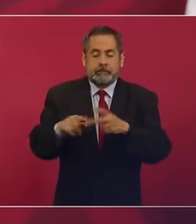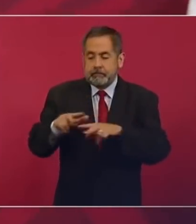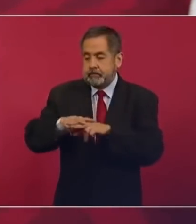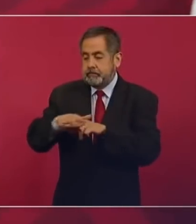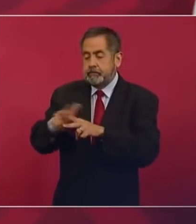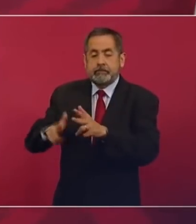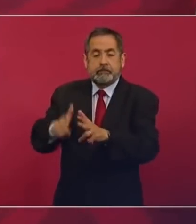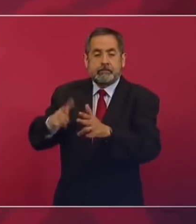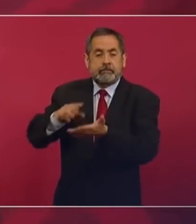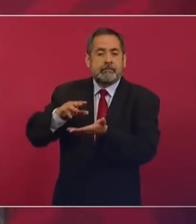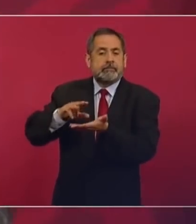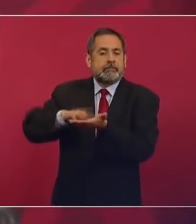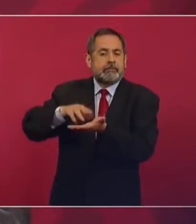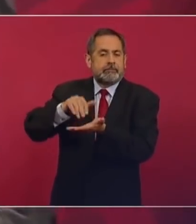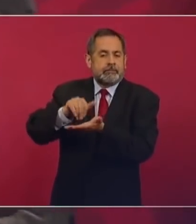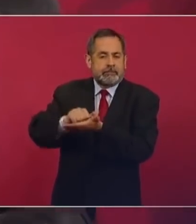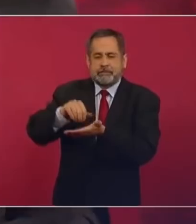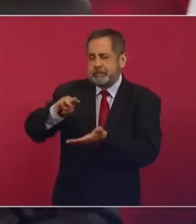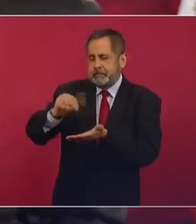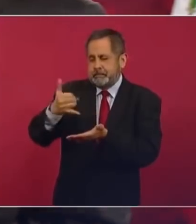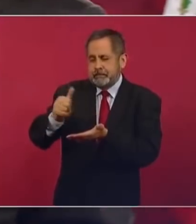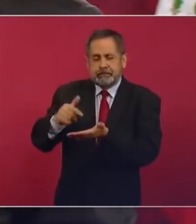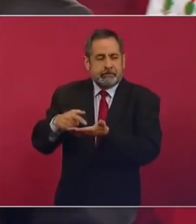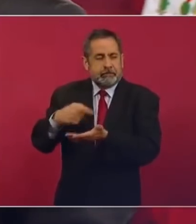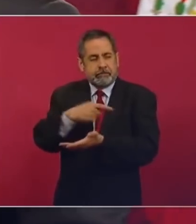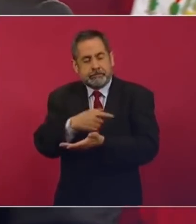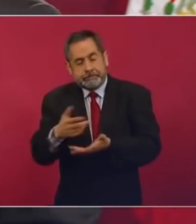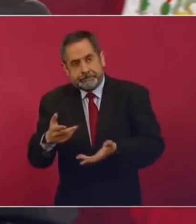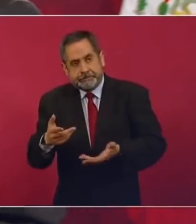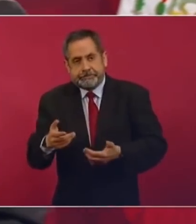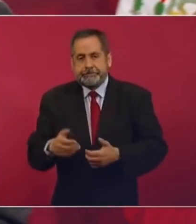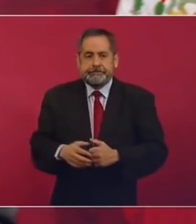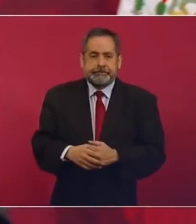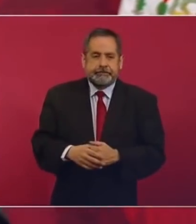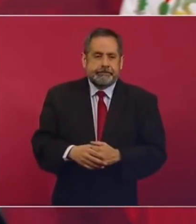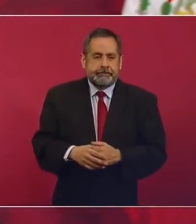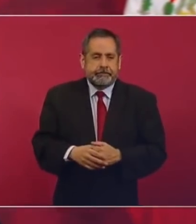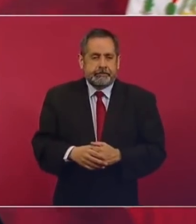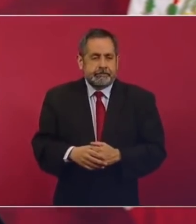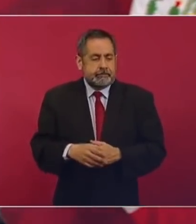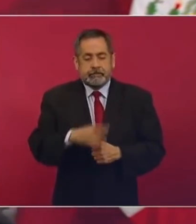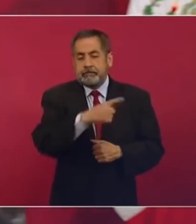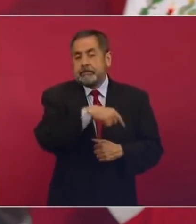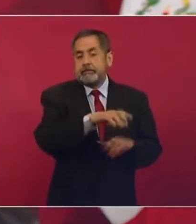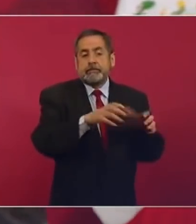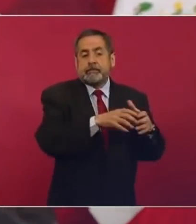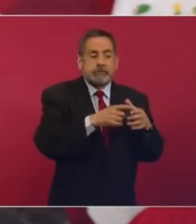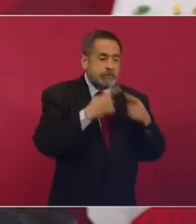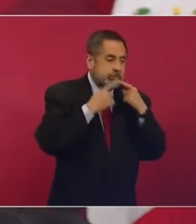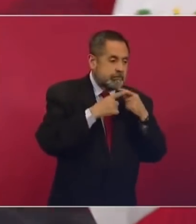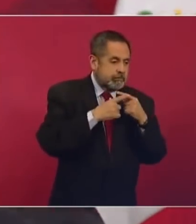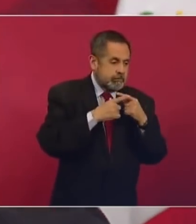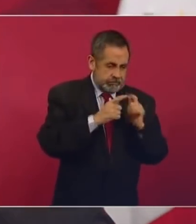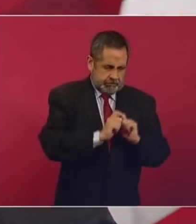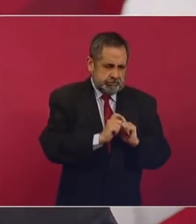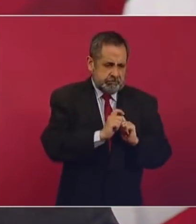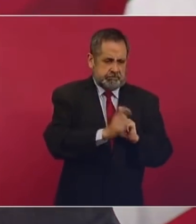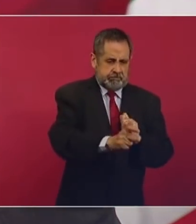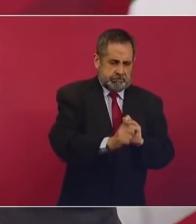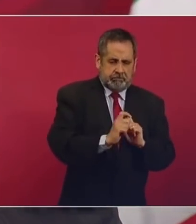convencen o contratan